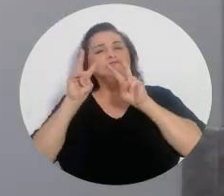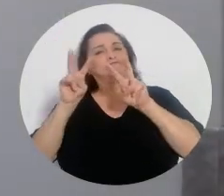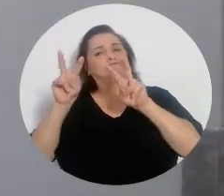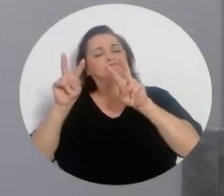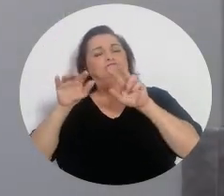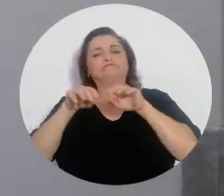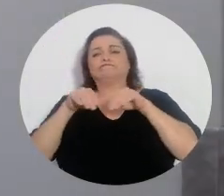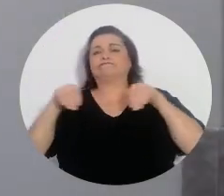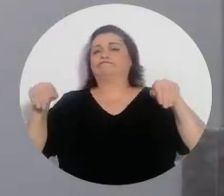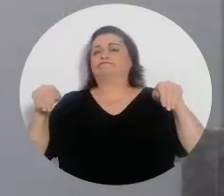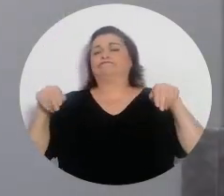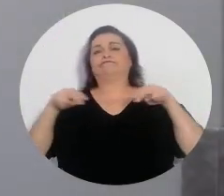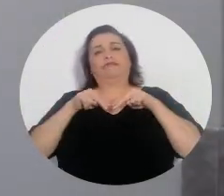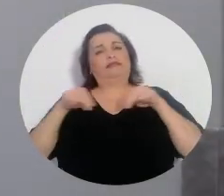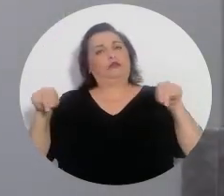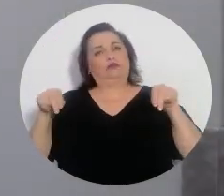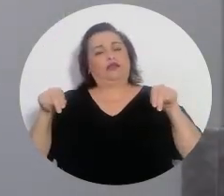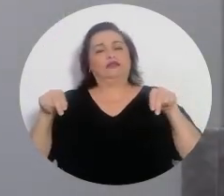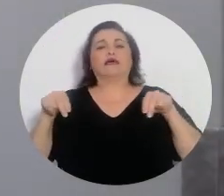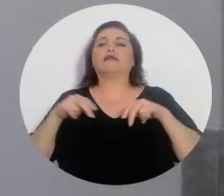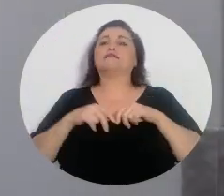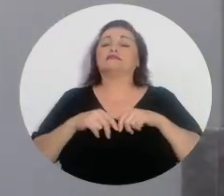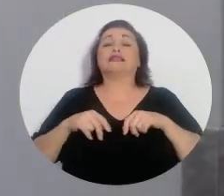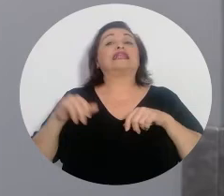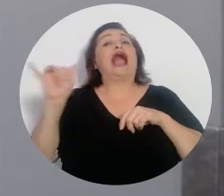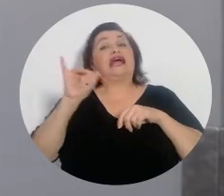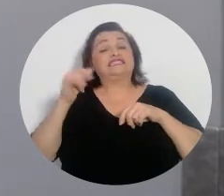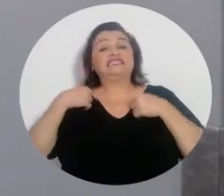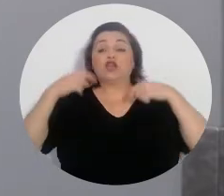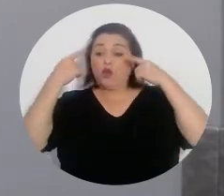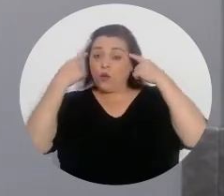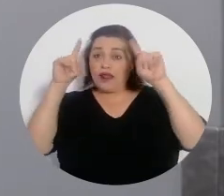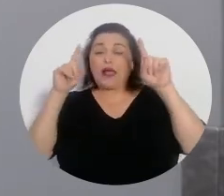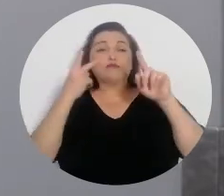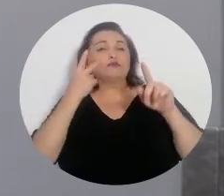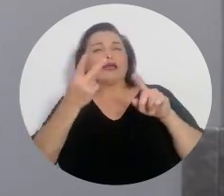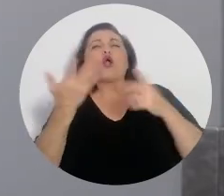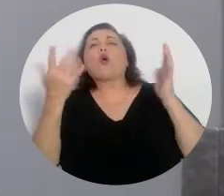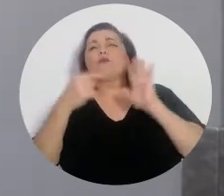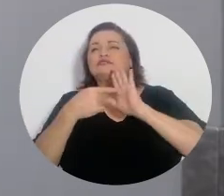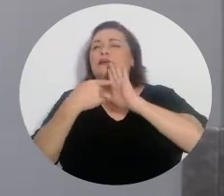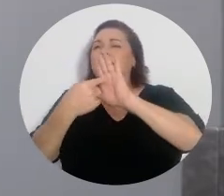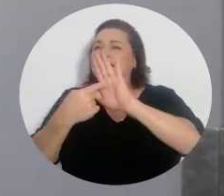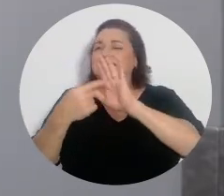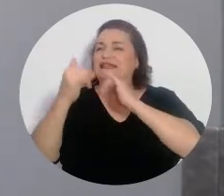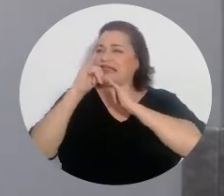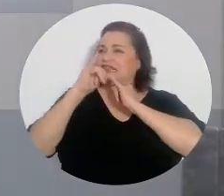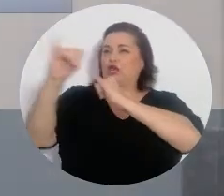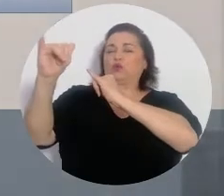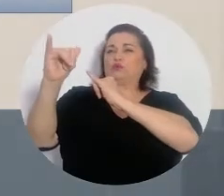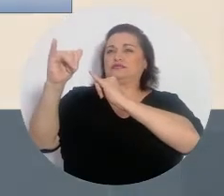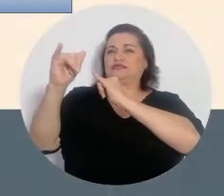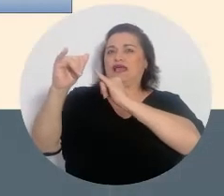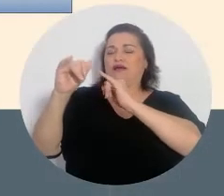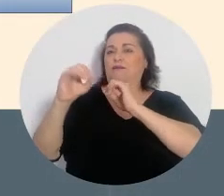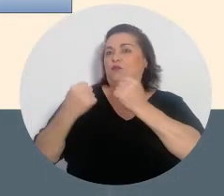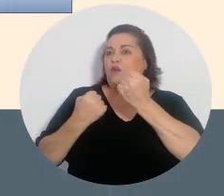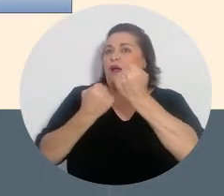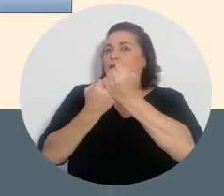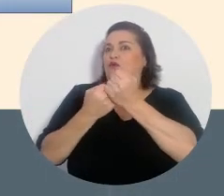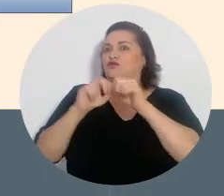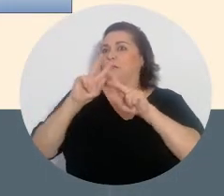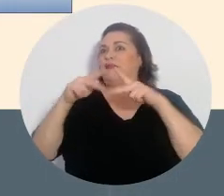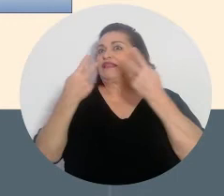profilaxis política. Pues bien, así llegamos a cómo se presenta una denuncia por beligerancia política